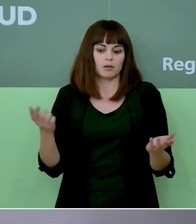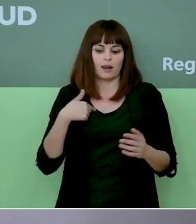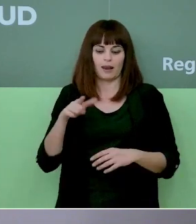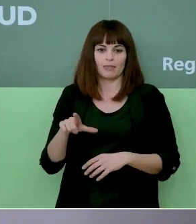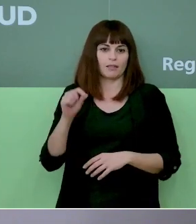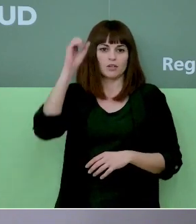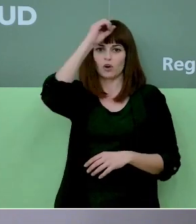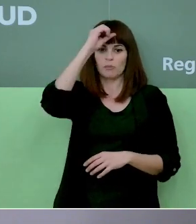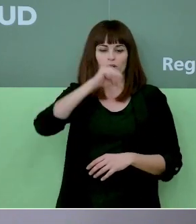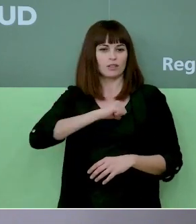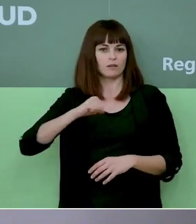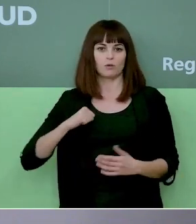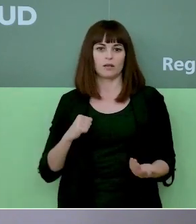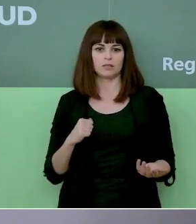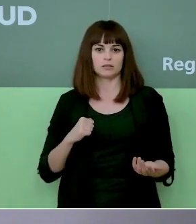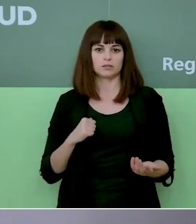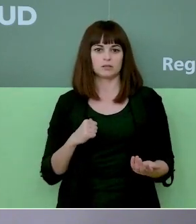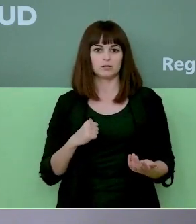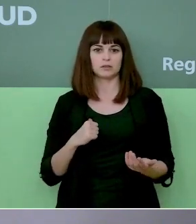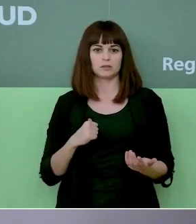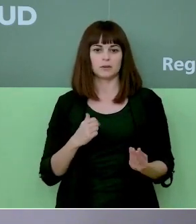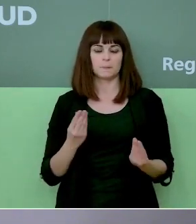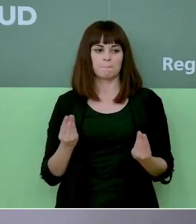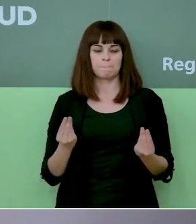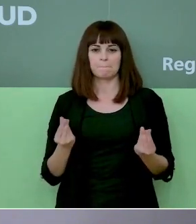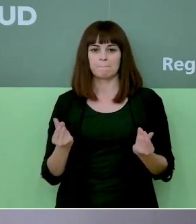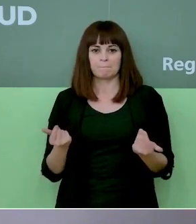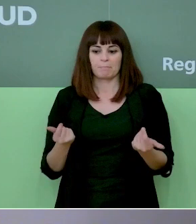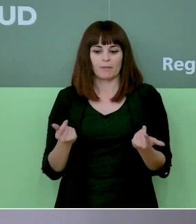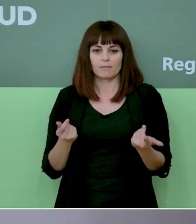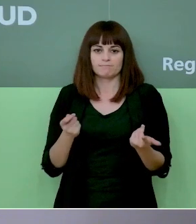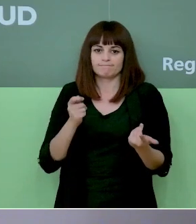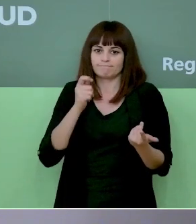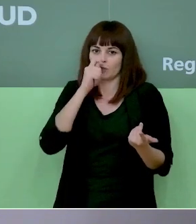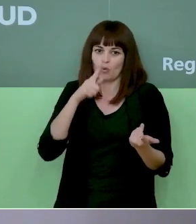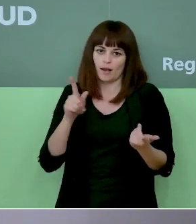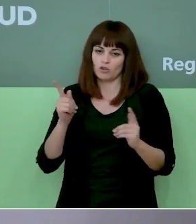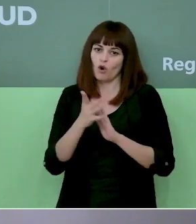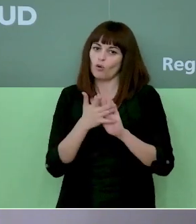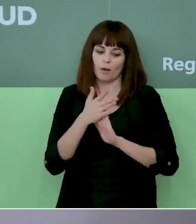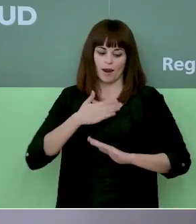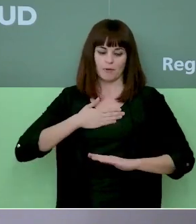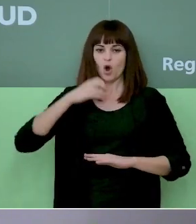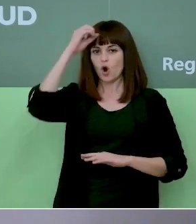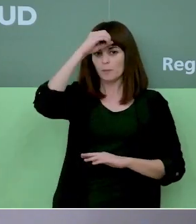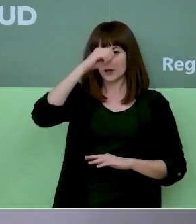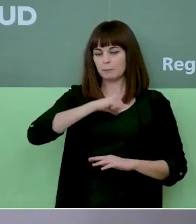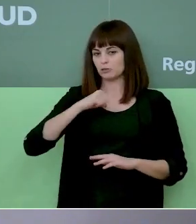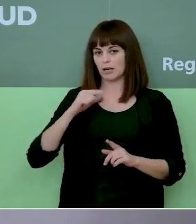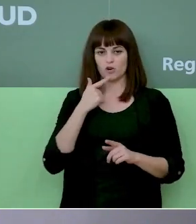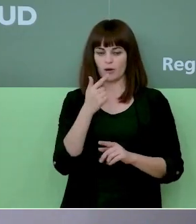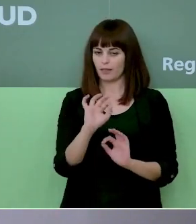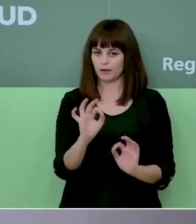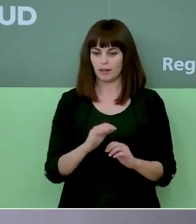las opiniones individuales tienen la validez que tienen y no voy a hablar de las mías ni de las de otros miembros del comité.